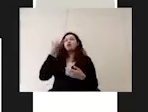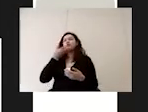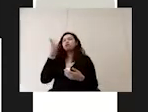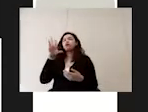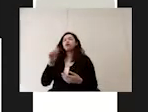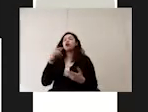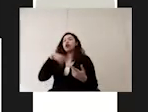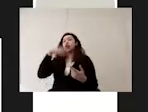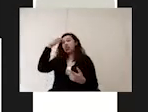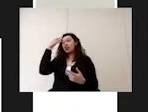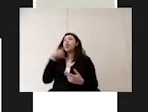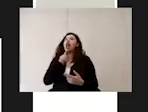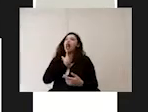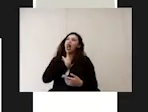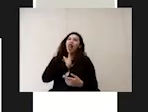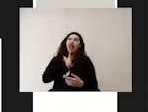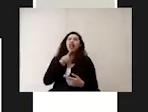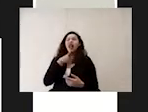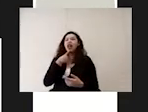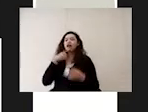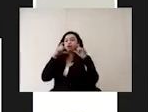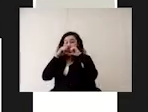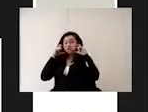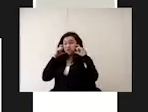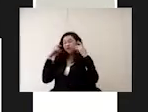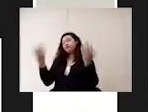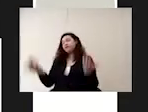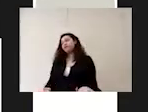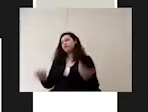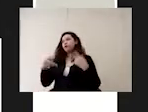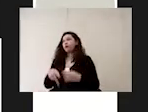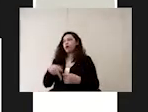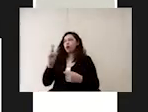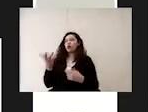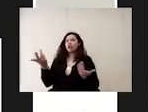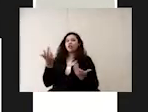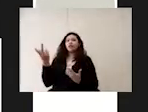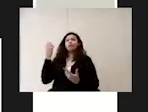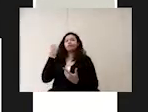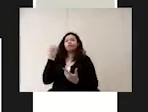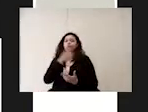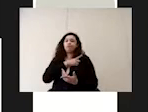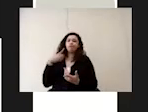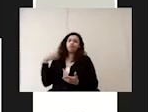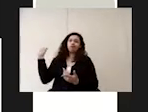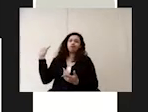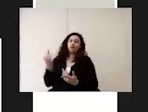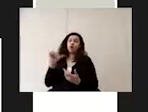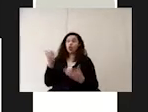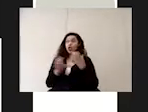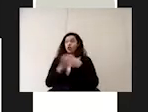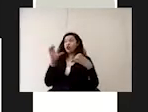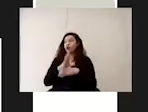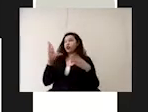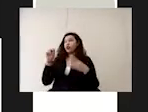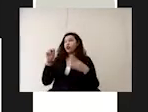tiempo con cubrebocas puestos sin embargo pues así debe ser no hay opción a que sea